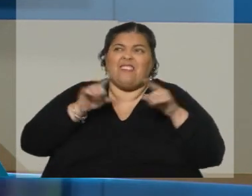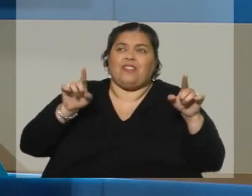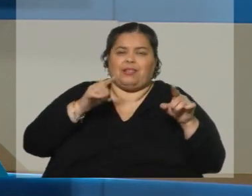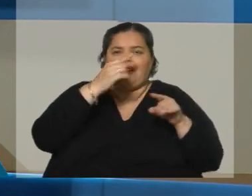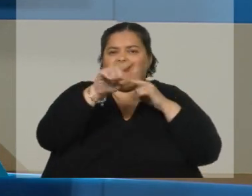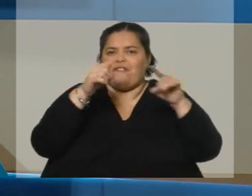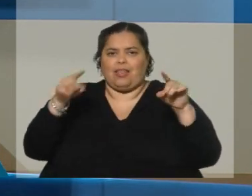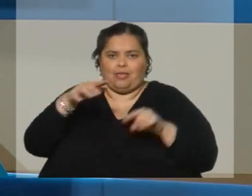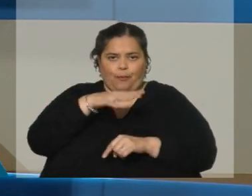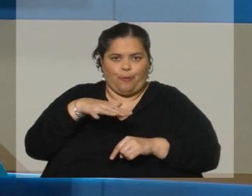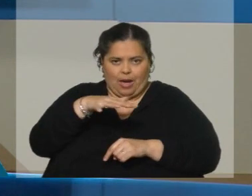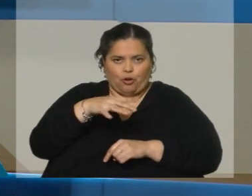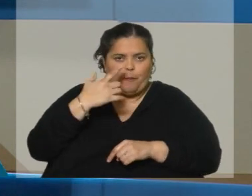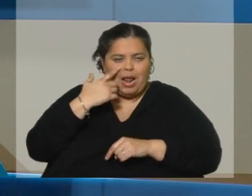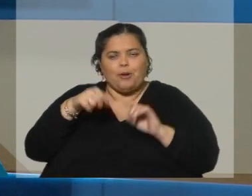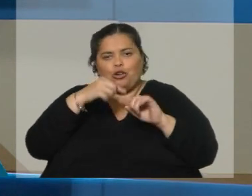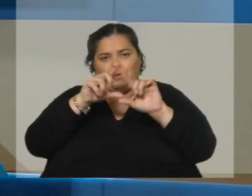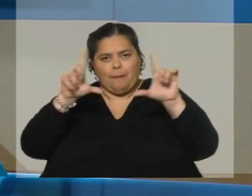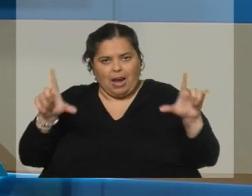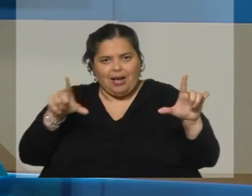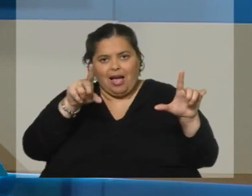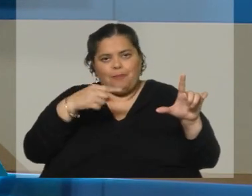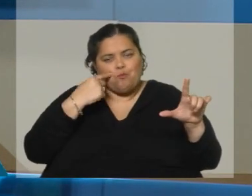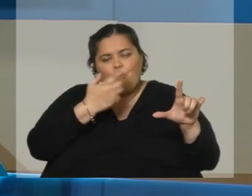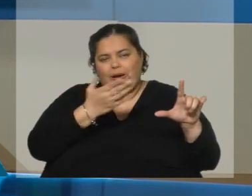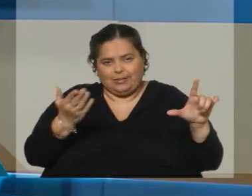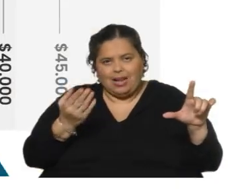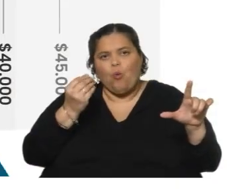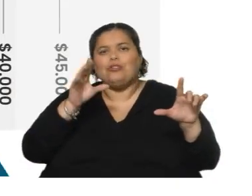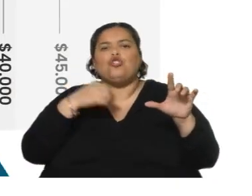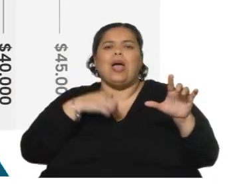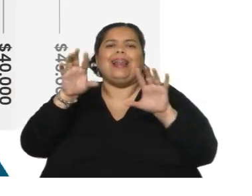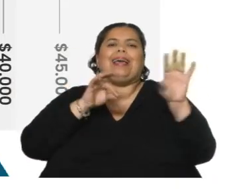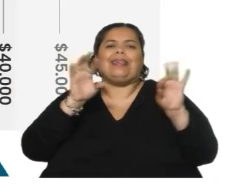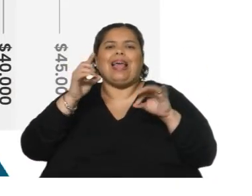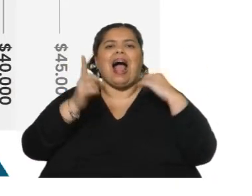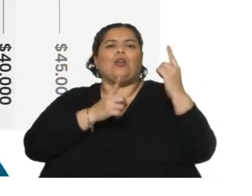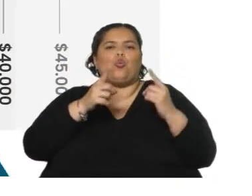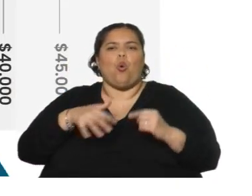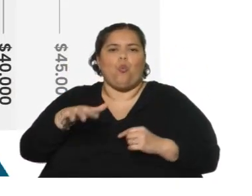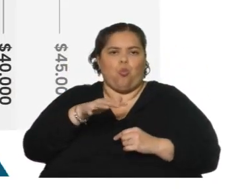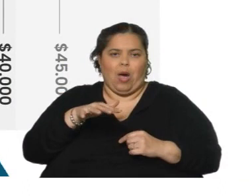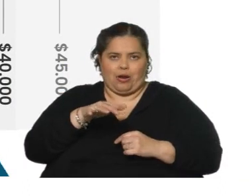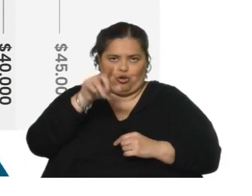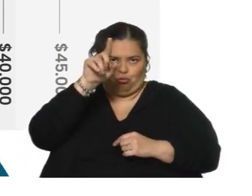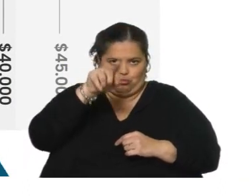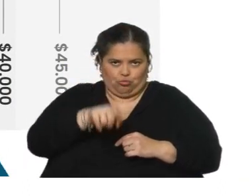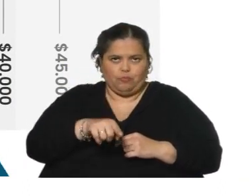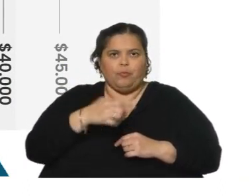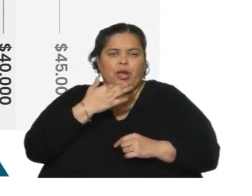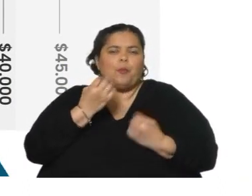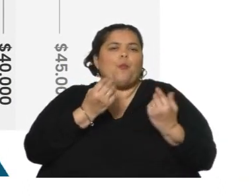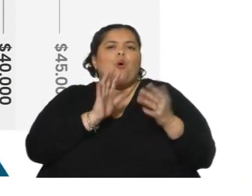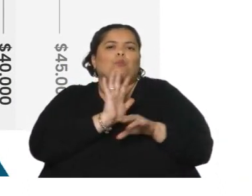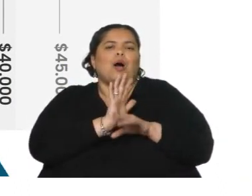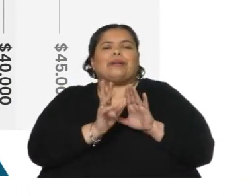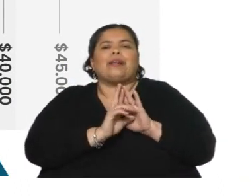en la placa que viene, ahí tenemos datos para compartir. Elegí algunos barrios y acá están expuestos como referencia